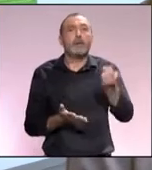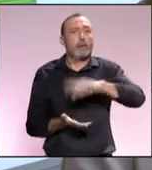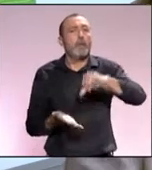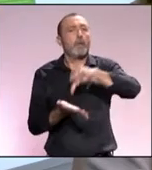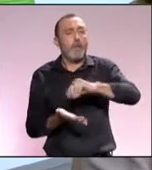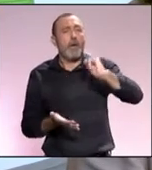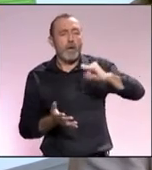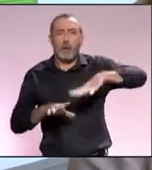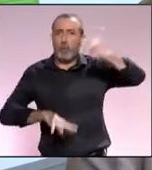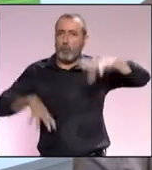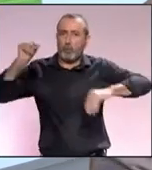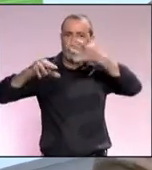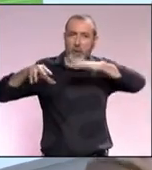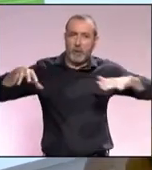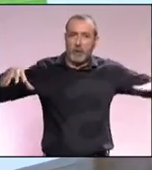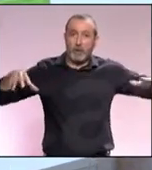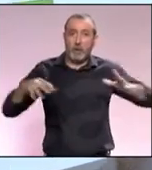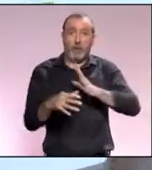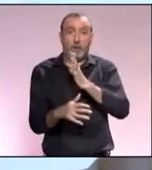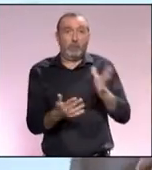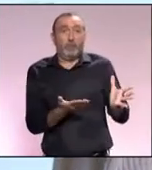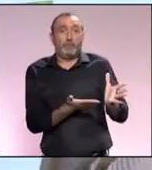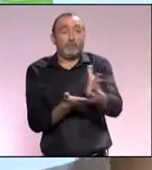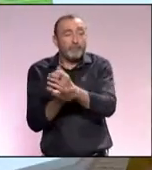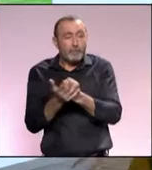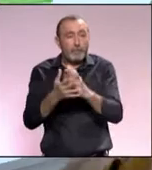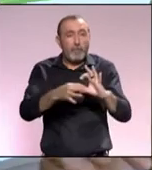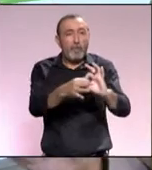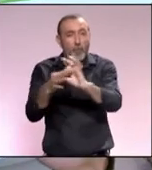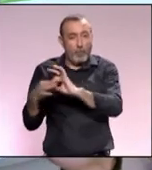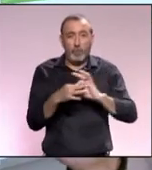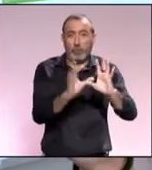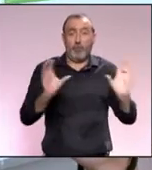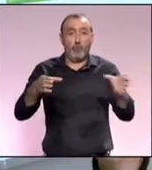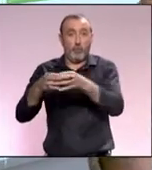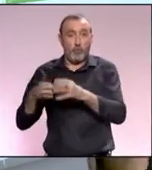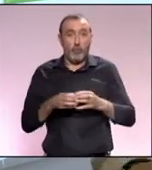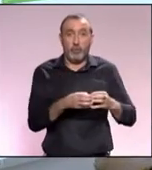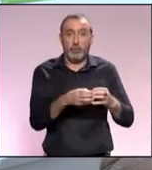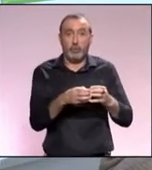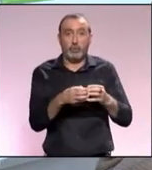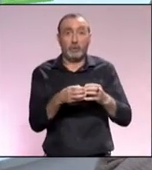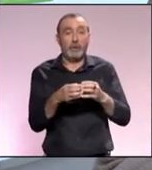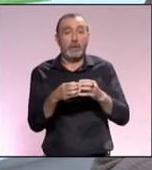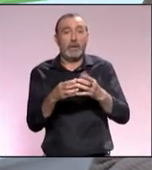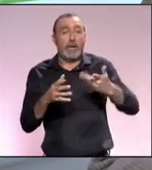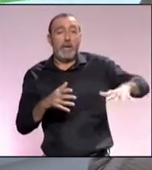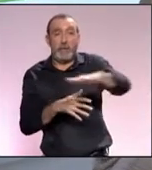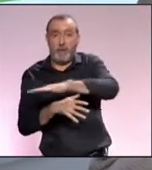que a la vez también tiene montaña. Es decir, todo este grupo de